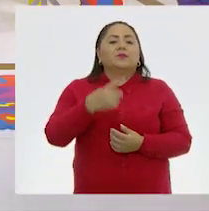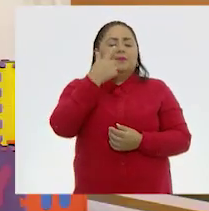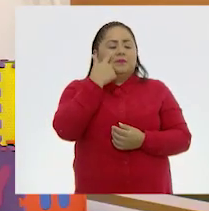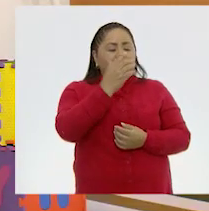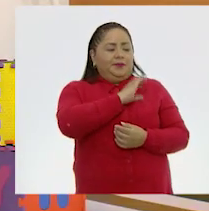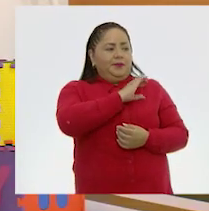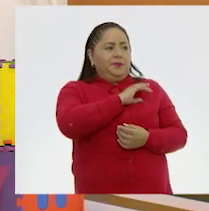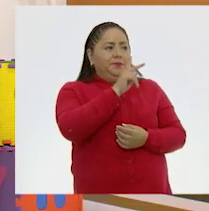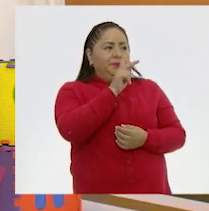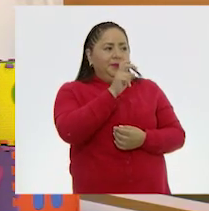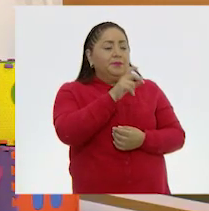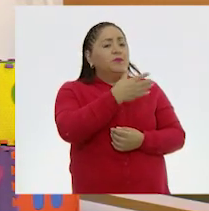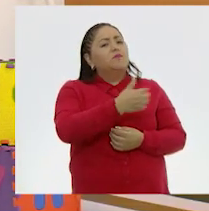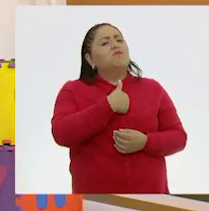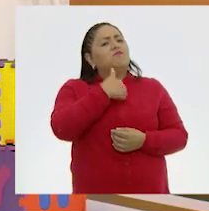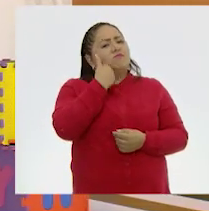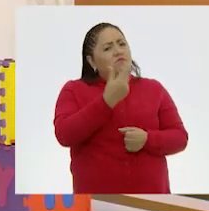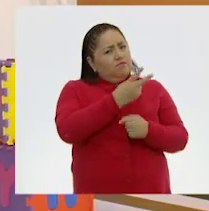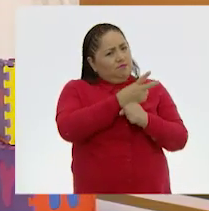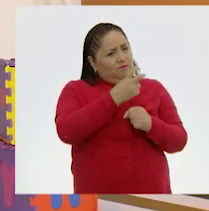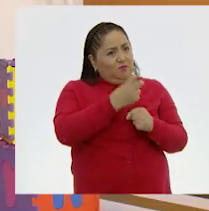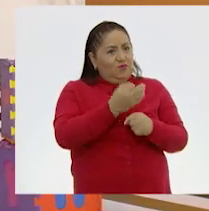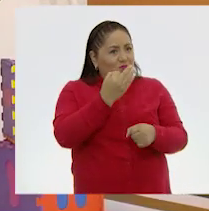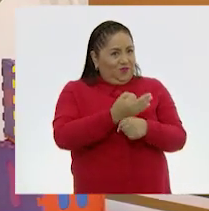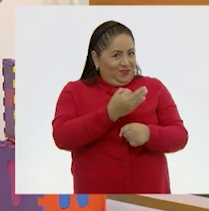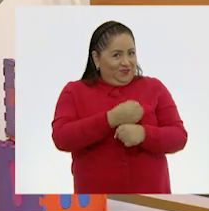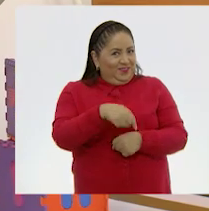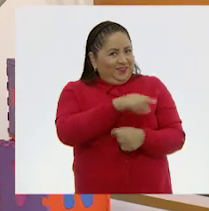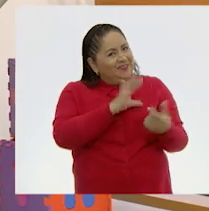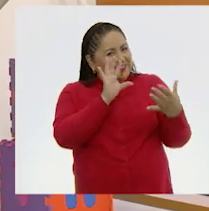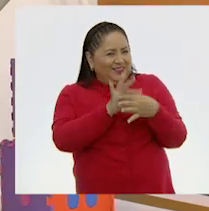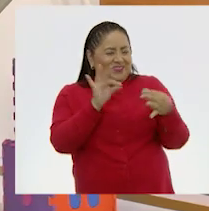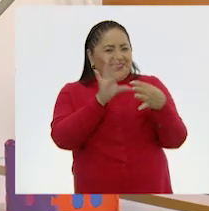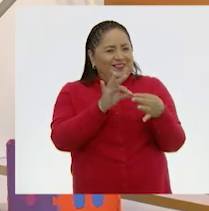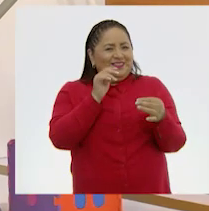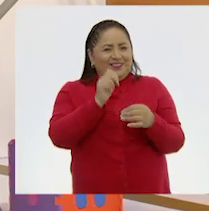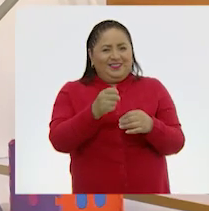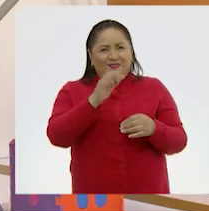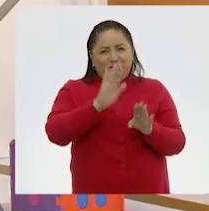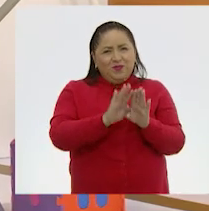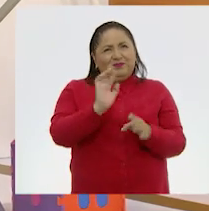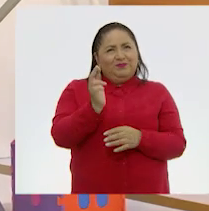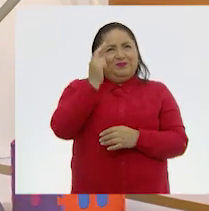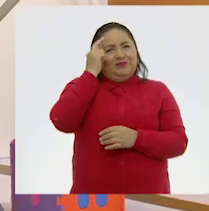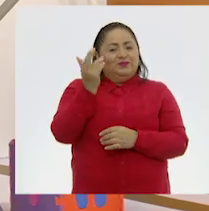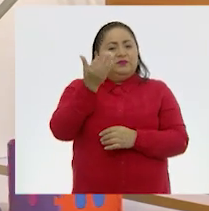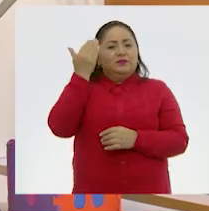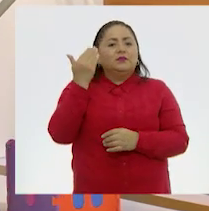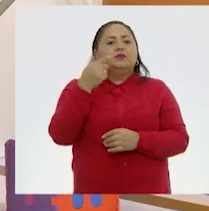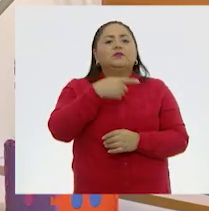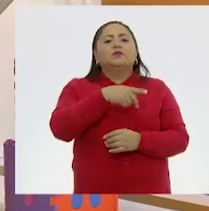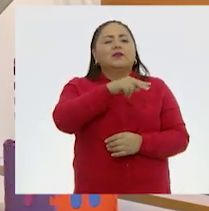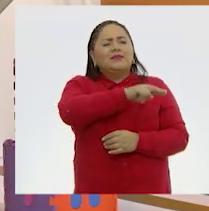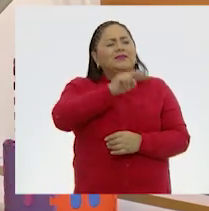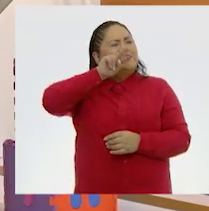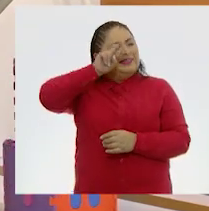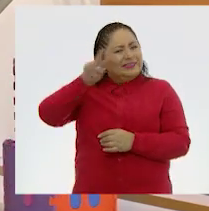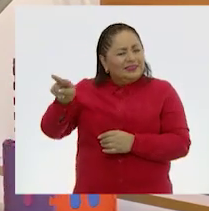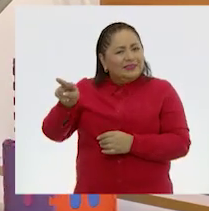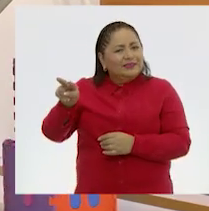Pepe. ¡Sí! Me gustaría invitarte, ya que estamos en este asunto de estar recordando, que viéramos